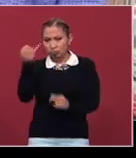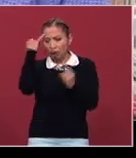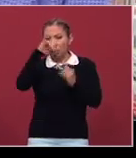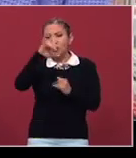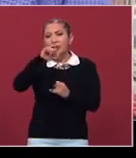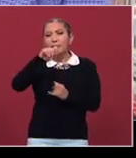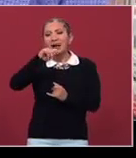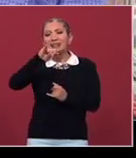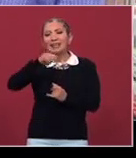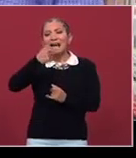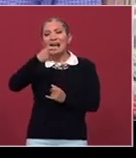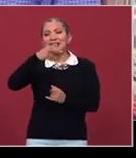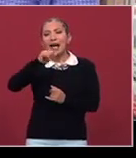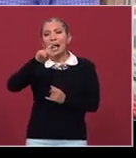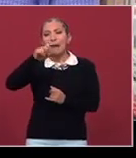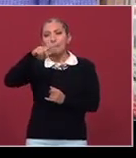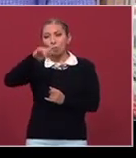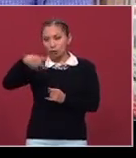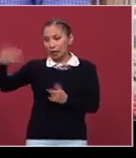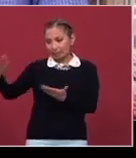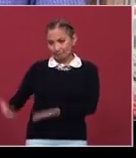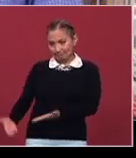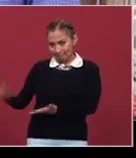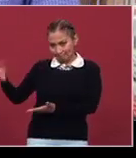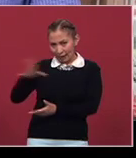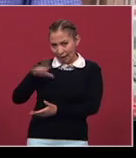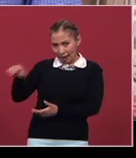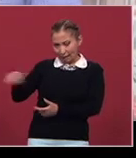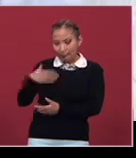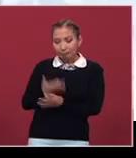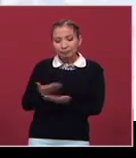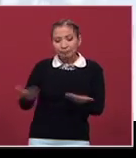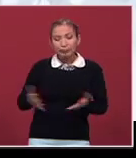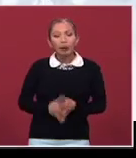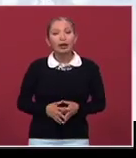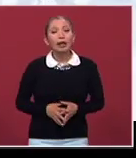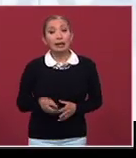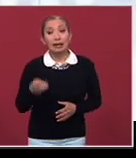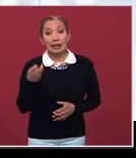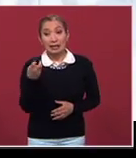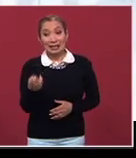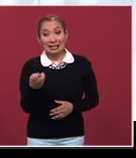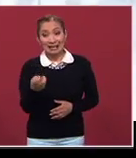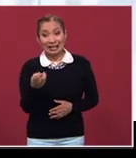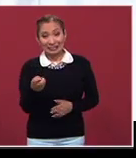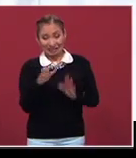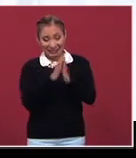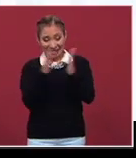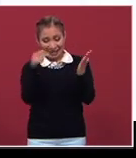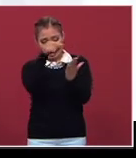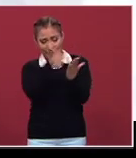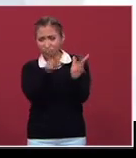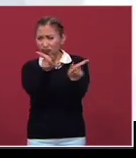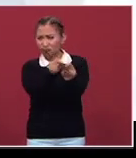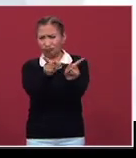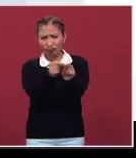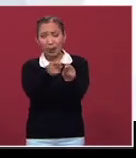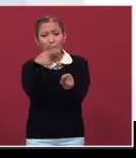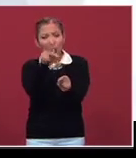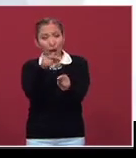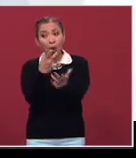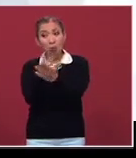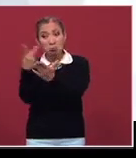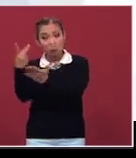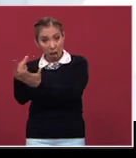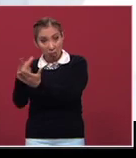Martín García Campos que se encuentra con nosotros en esta ocasión. Y en esta obra breve, pero premiada